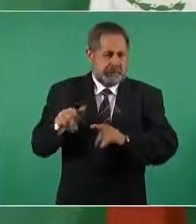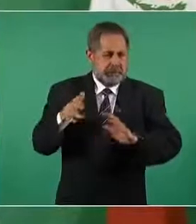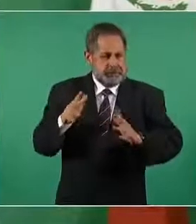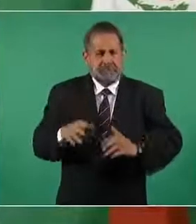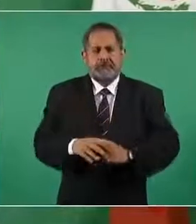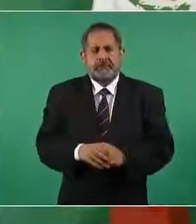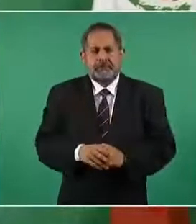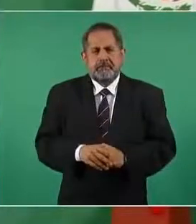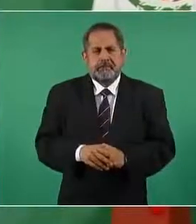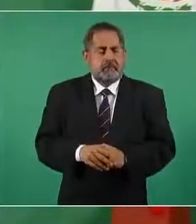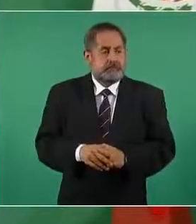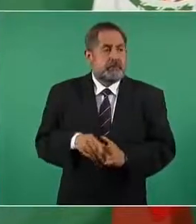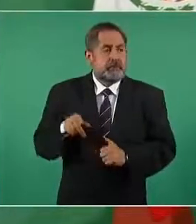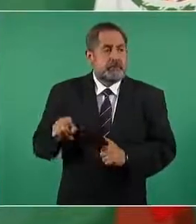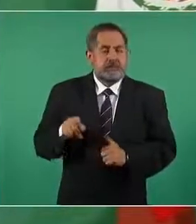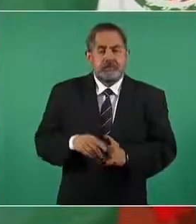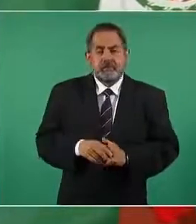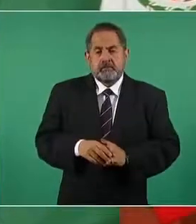ya había